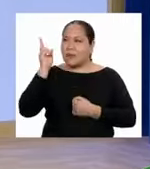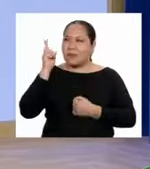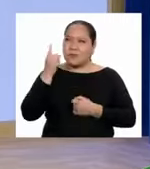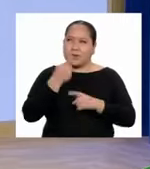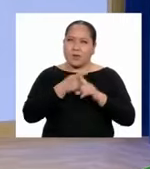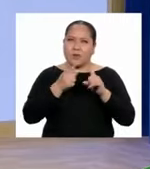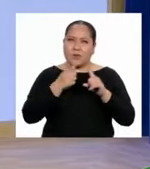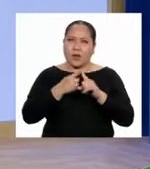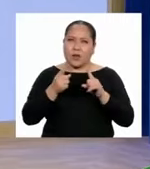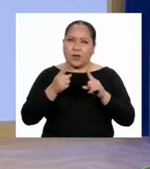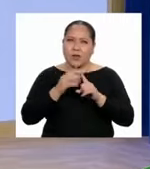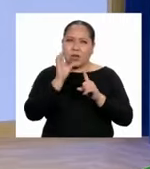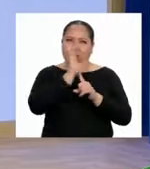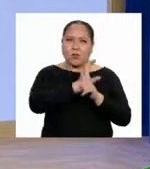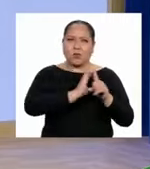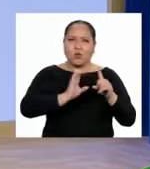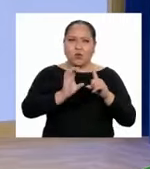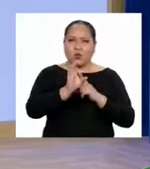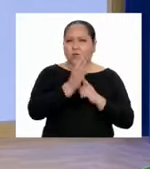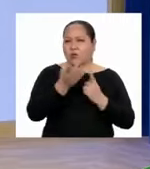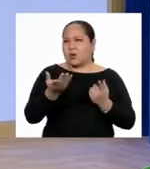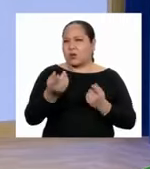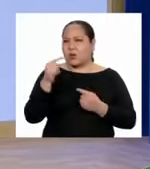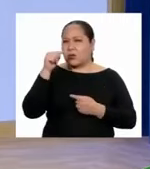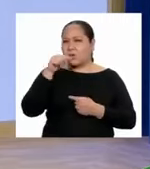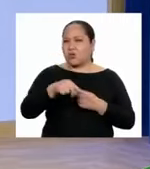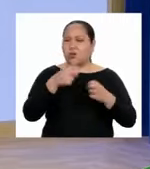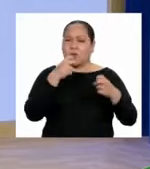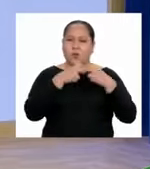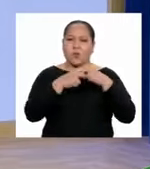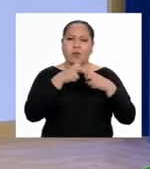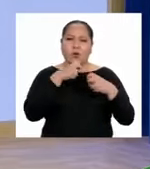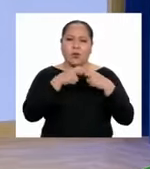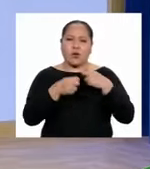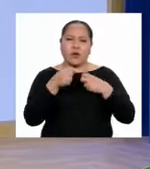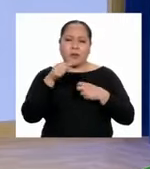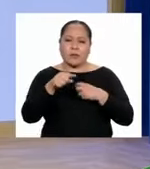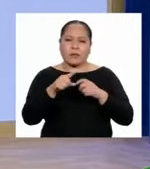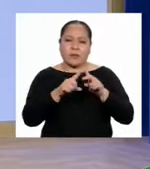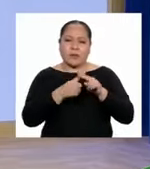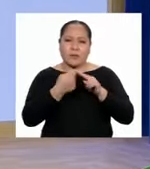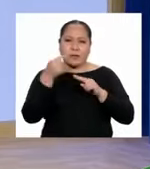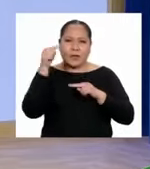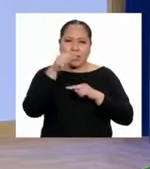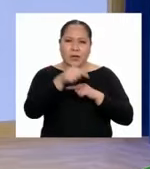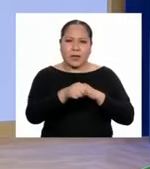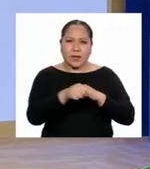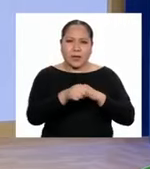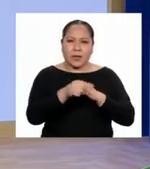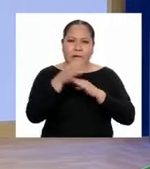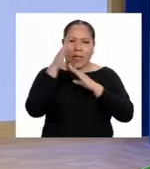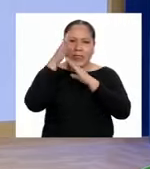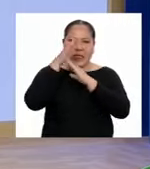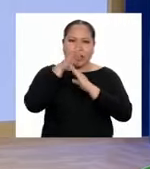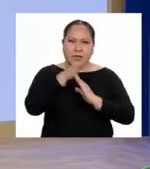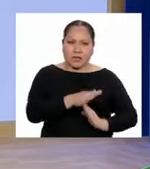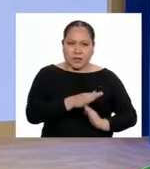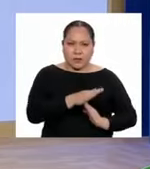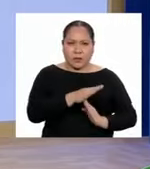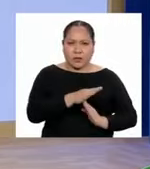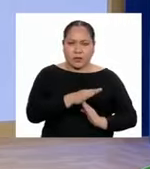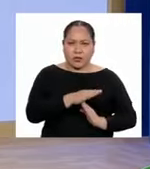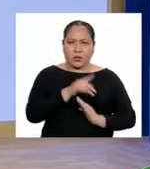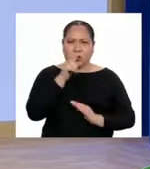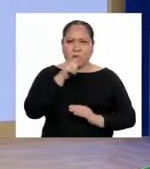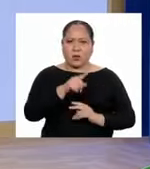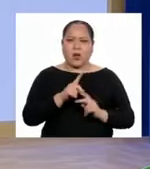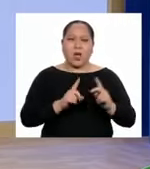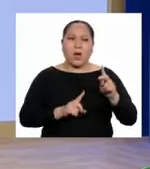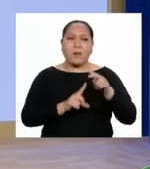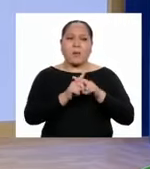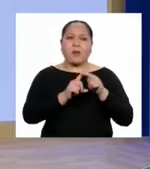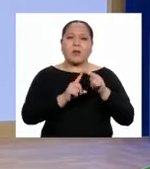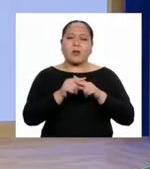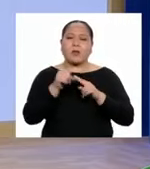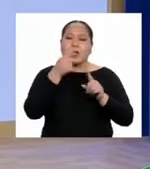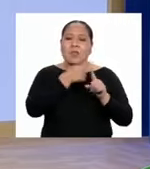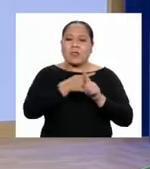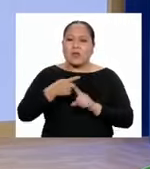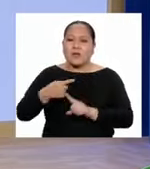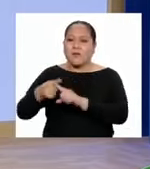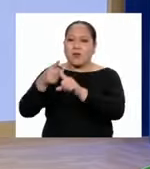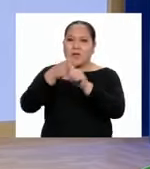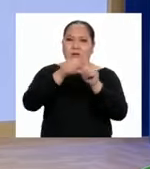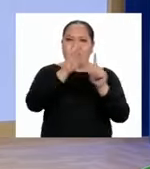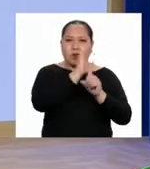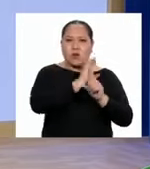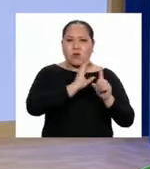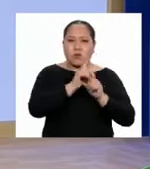diversidad cultural, uno de los problemas que se desprende de ella es la discriminación. ¿Qué se da cuando esa diversidad